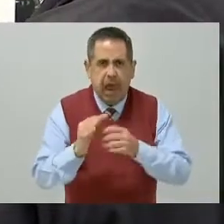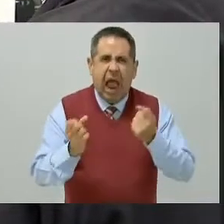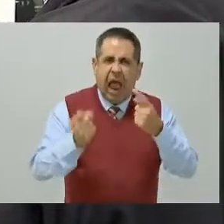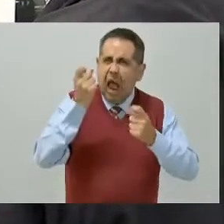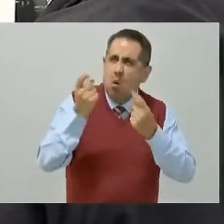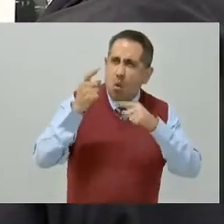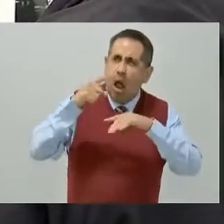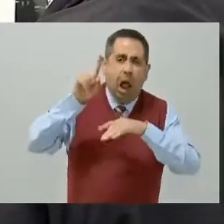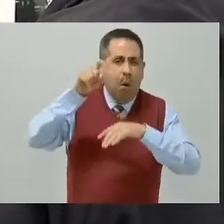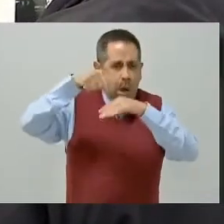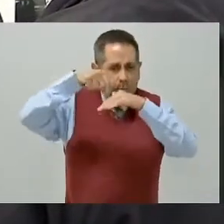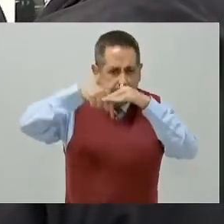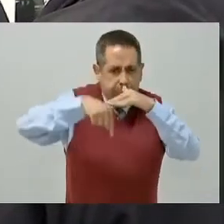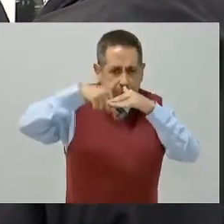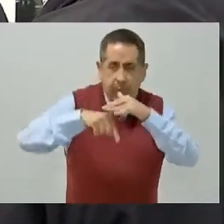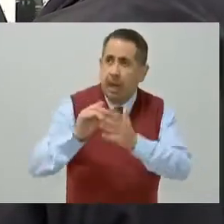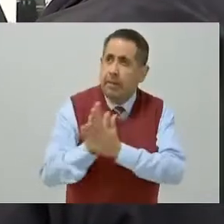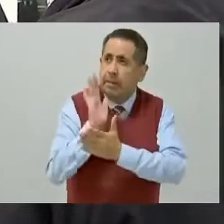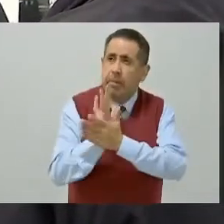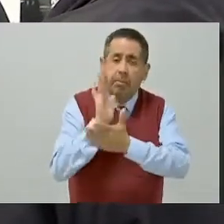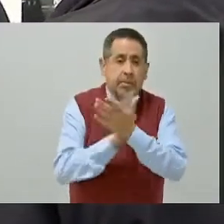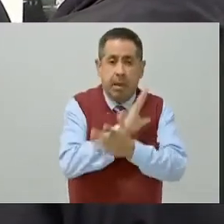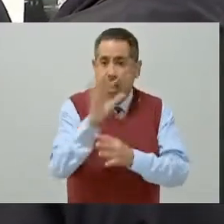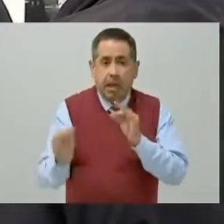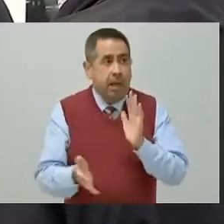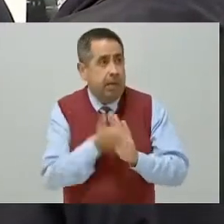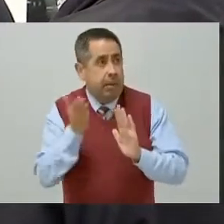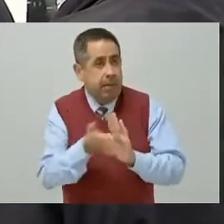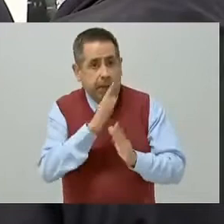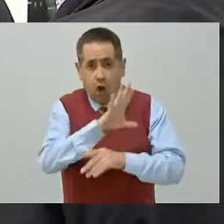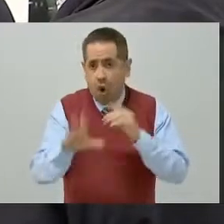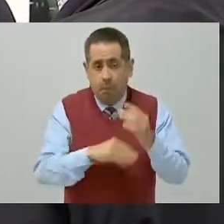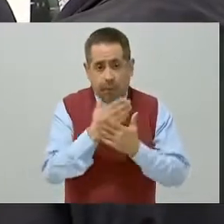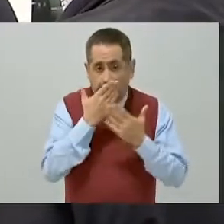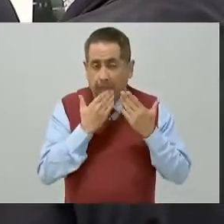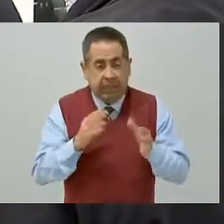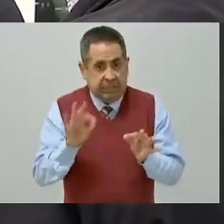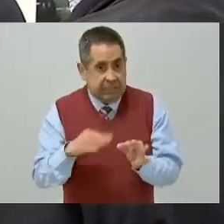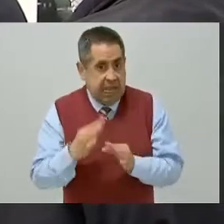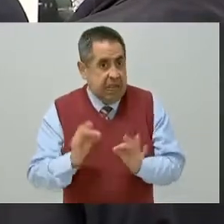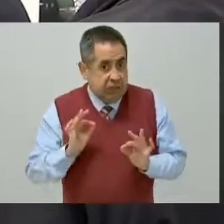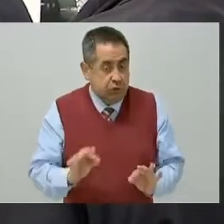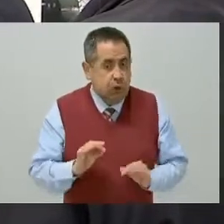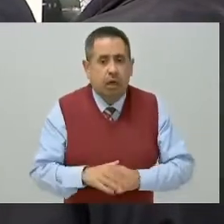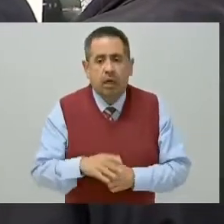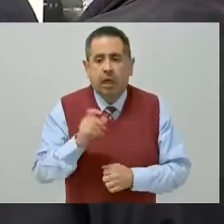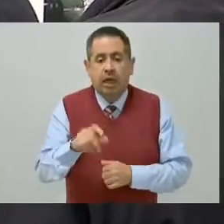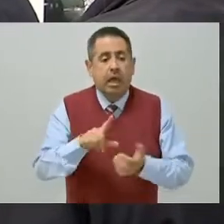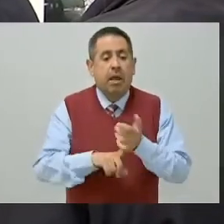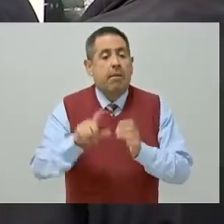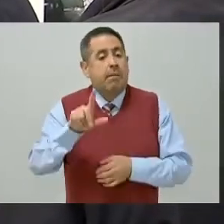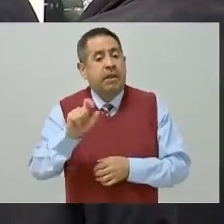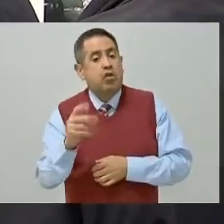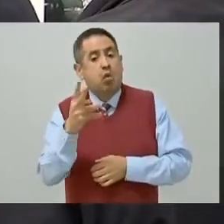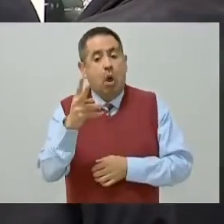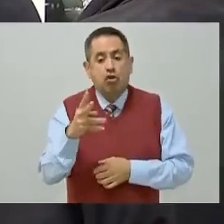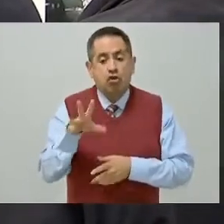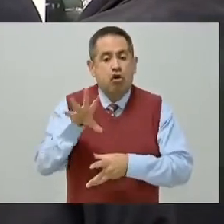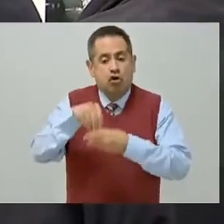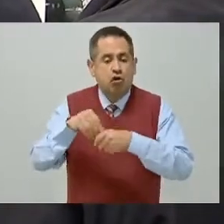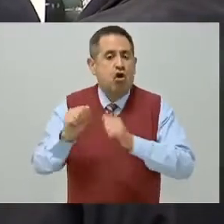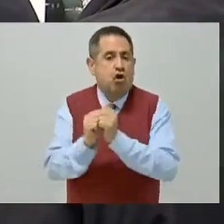que están eliminadas, prácticamente todas, y tenemos ahí 24 galerías de interconexión,